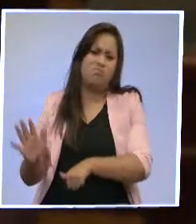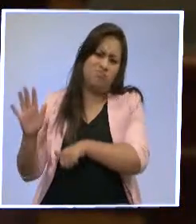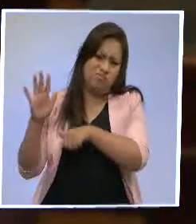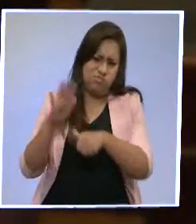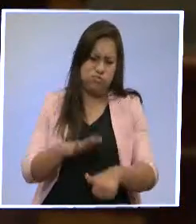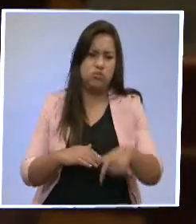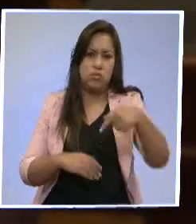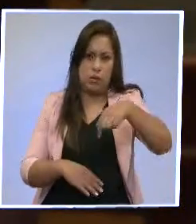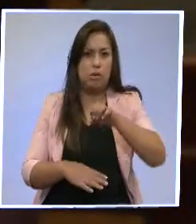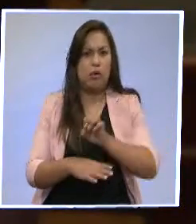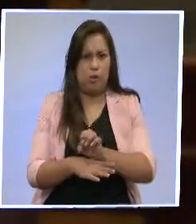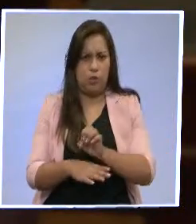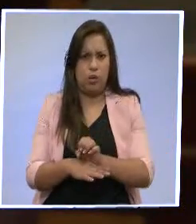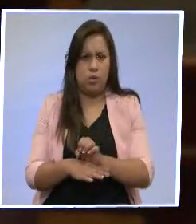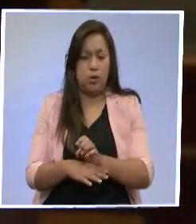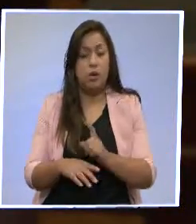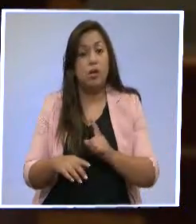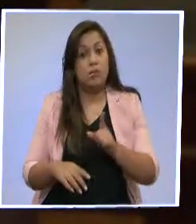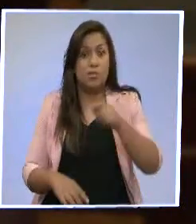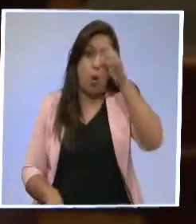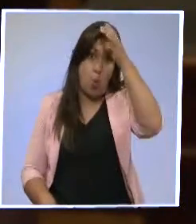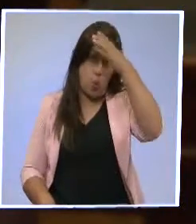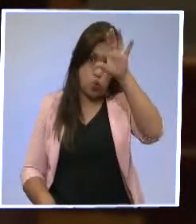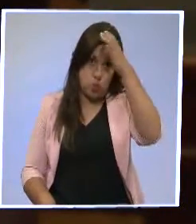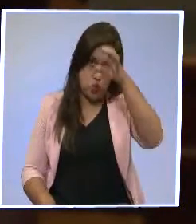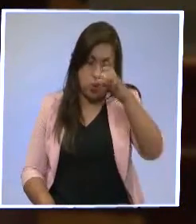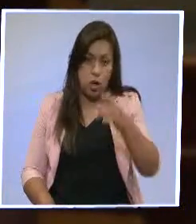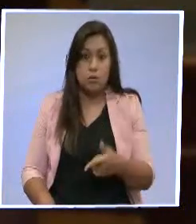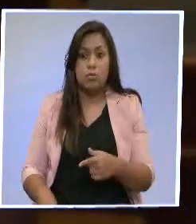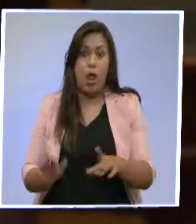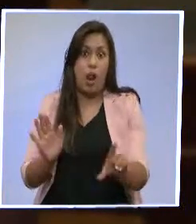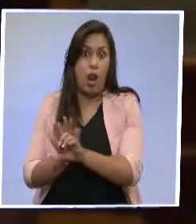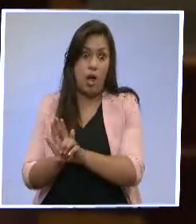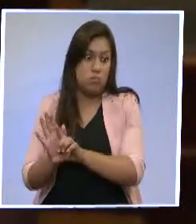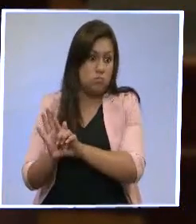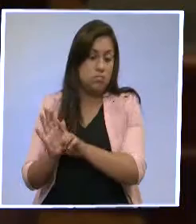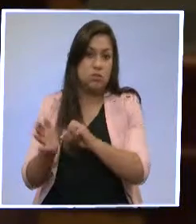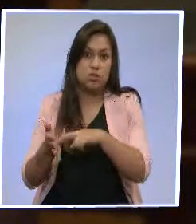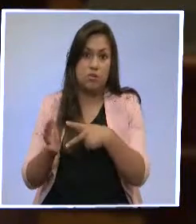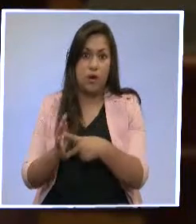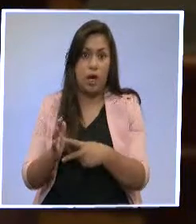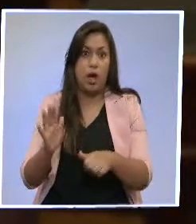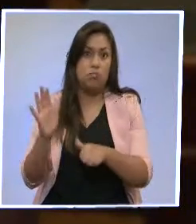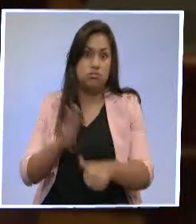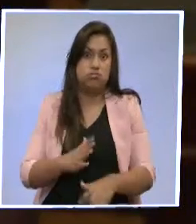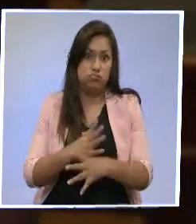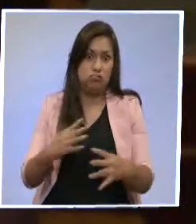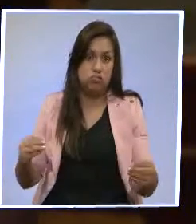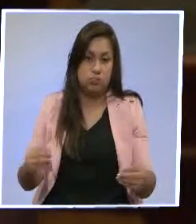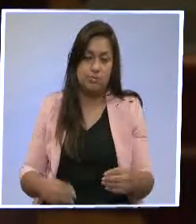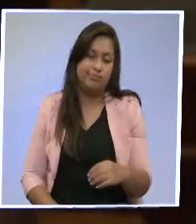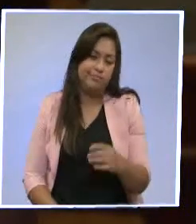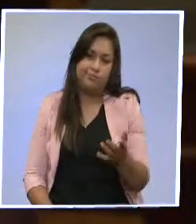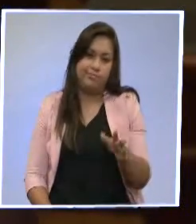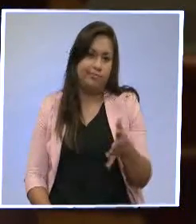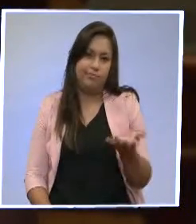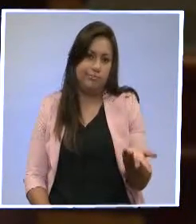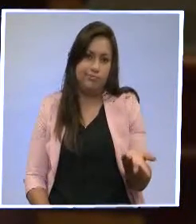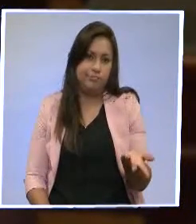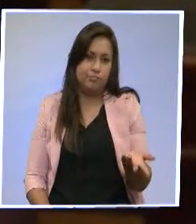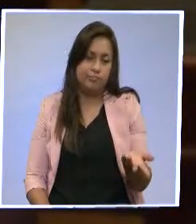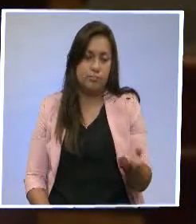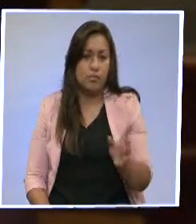actitud, eso es cultural. Así es que tratamos de disminuir esta discriminación con este cambio que hemos